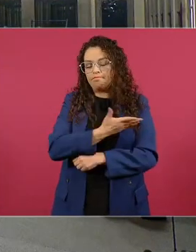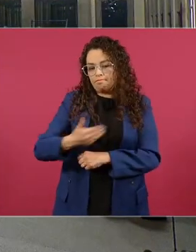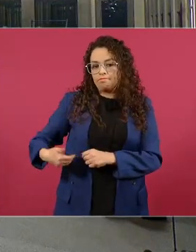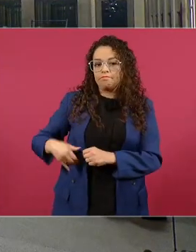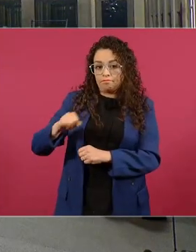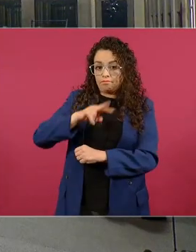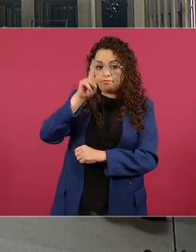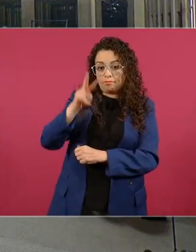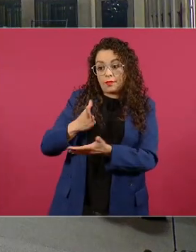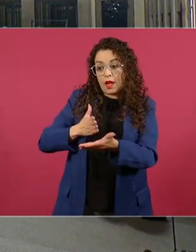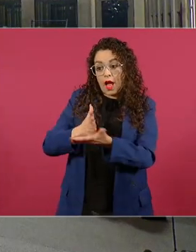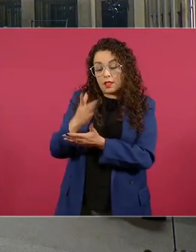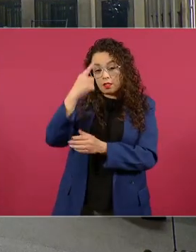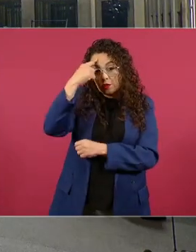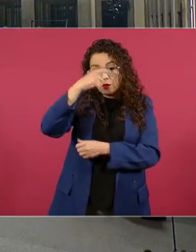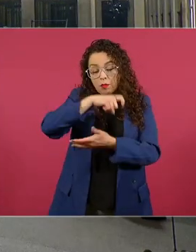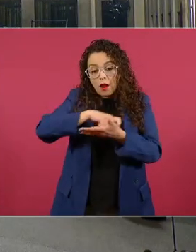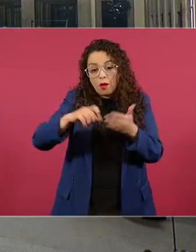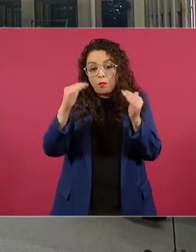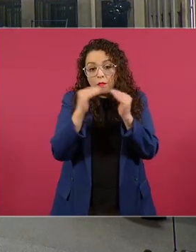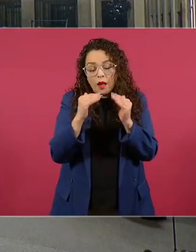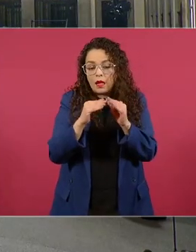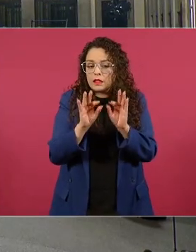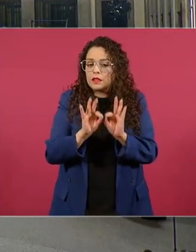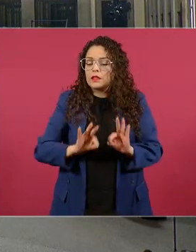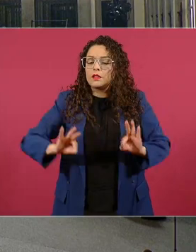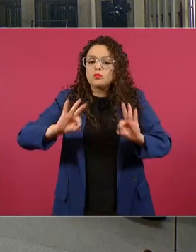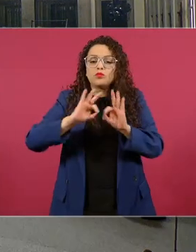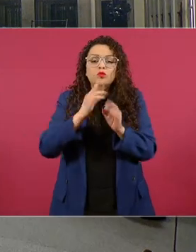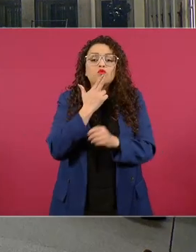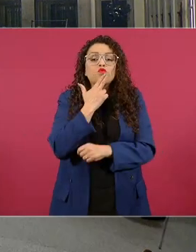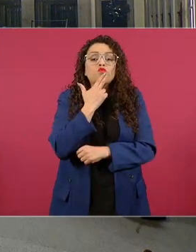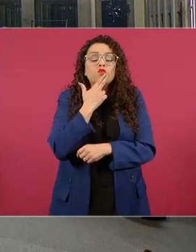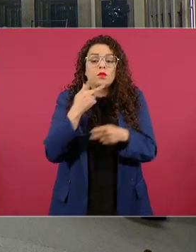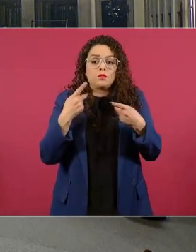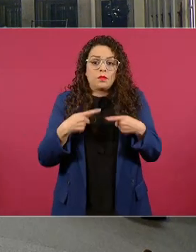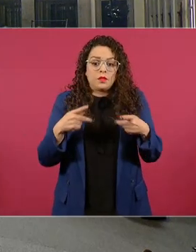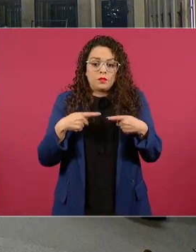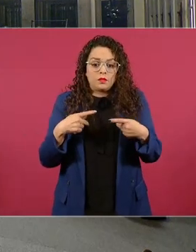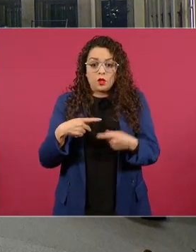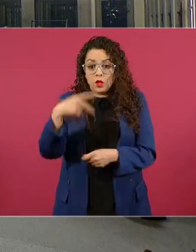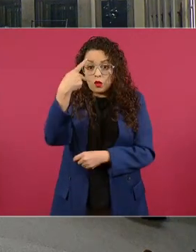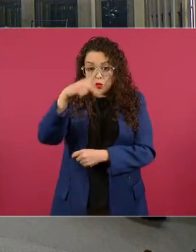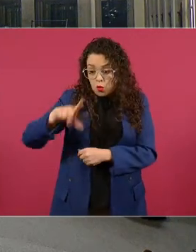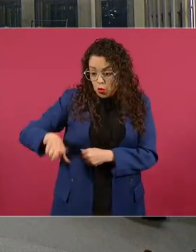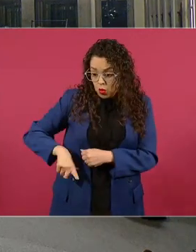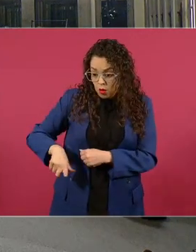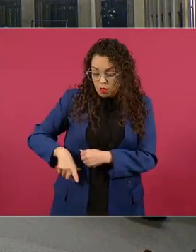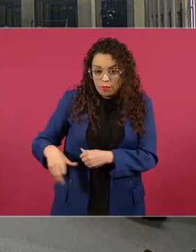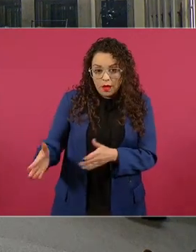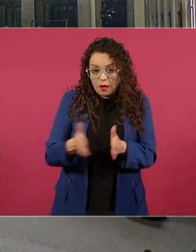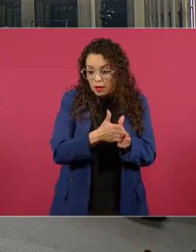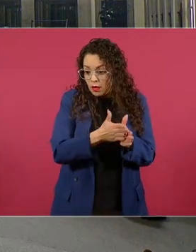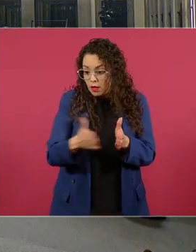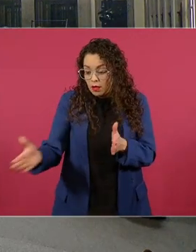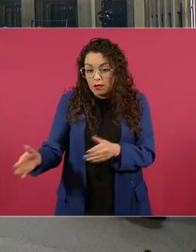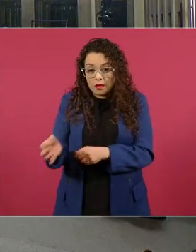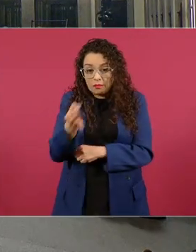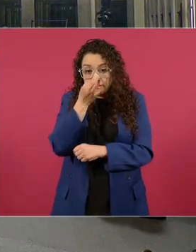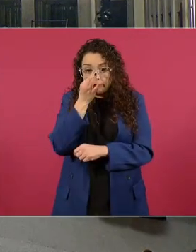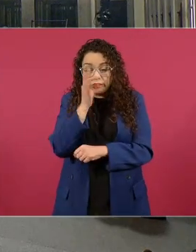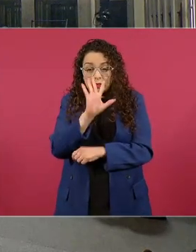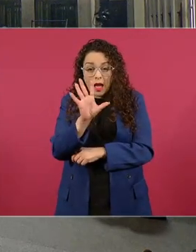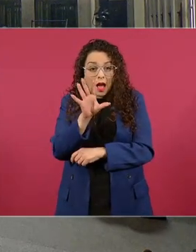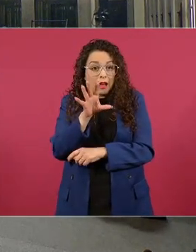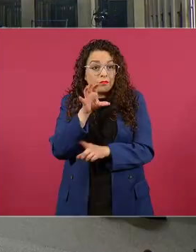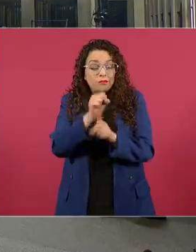y bueno pues queda claro que a su gobierno pues ya le quedan diez meses y que es imposible hacer todo en un tiempo